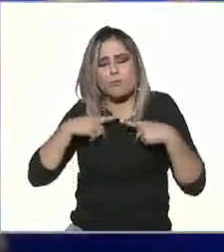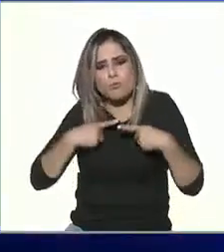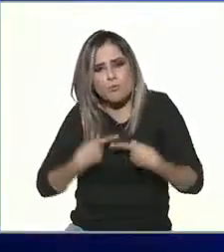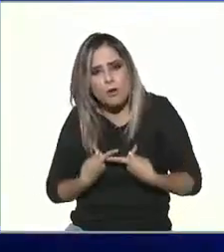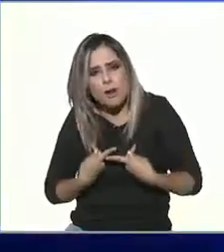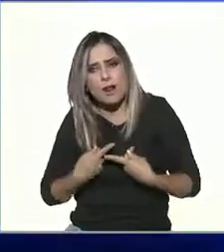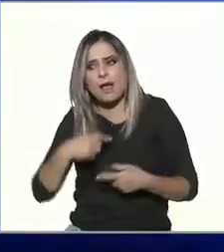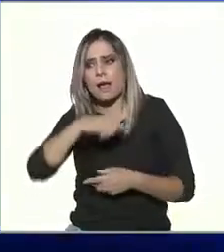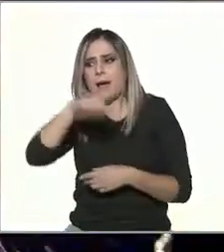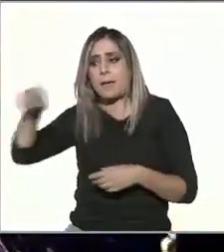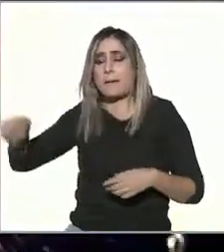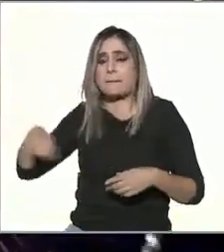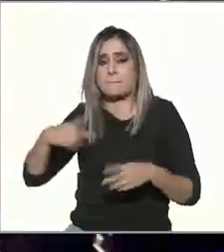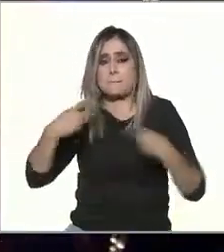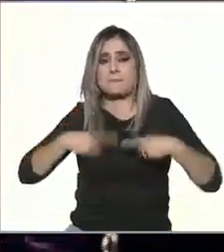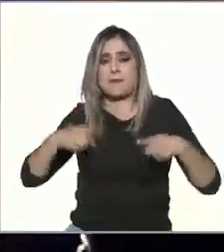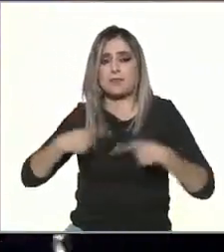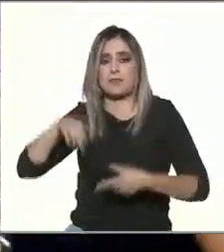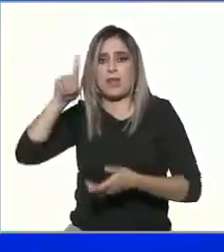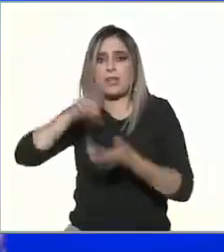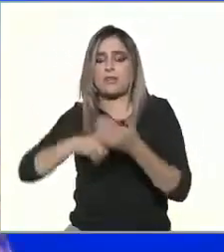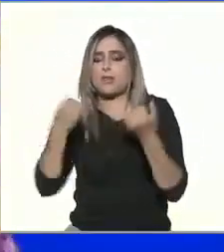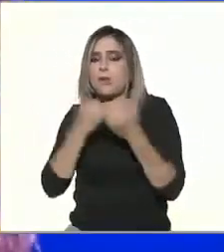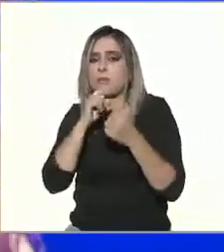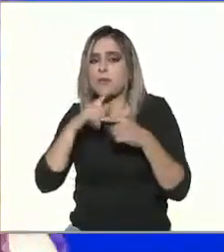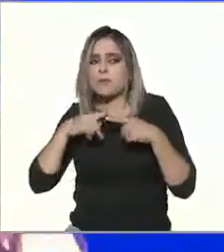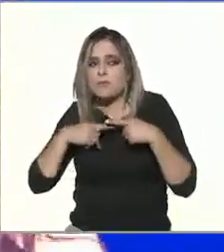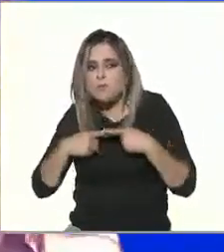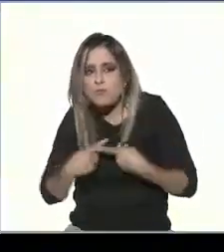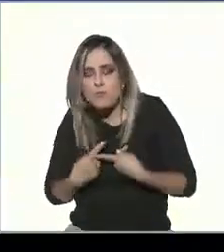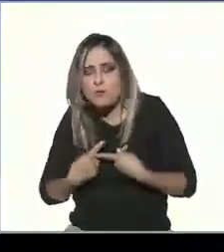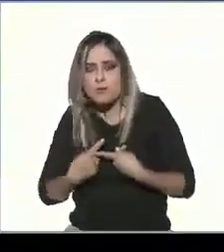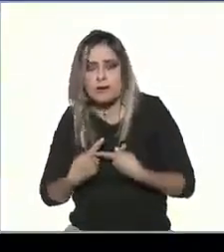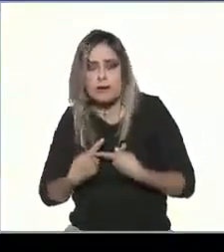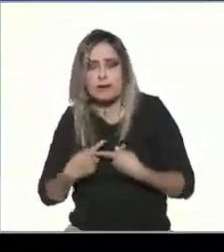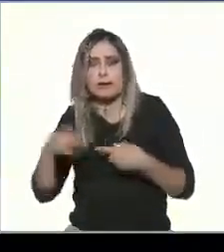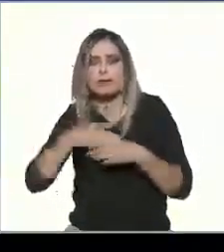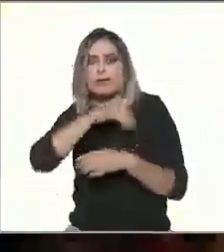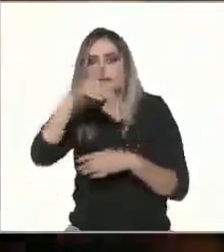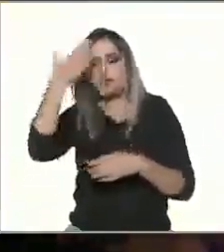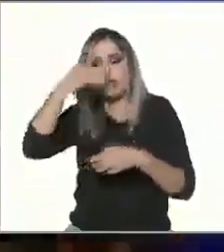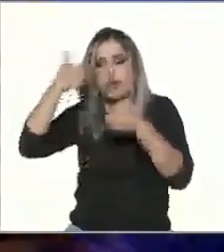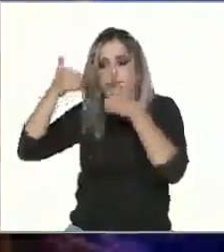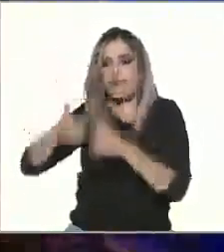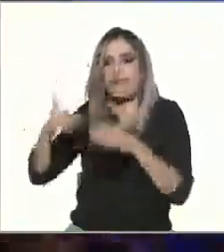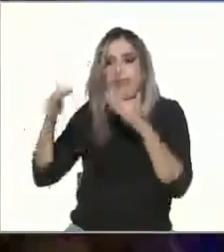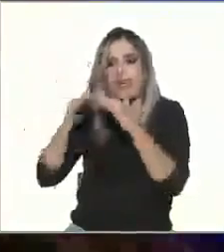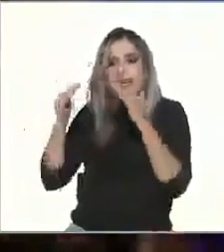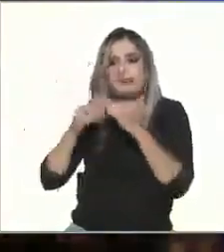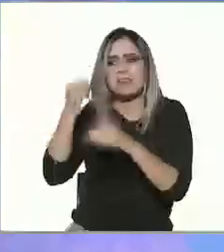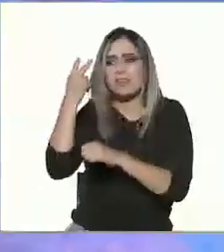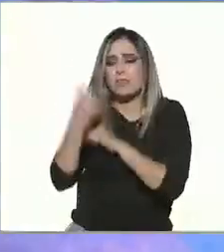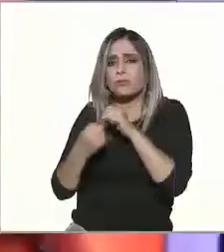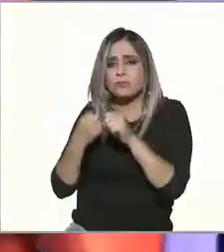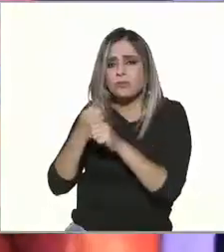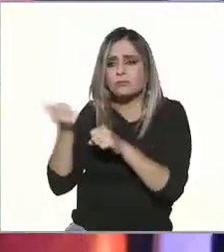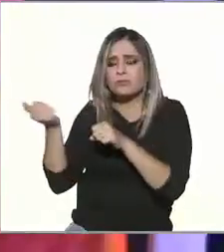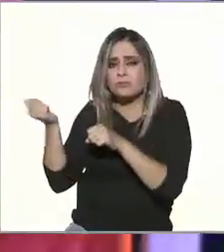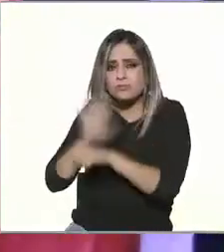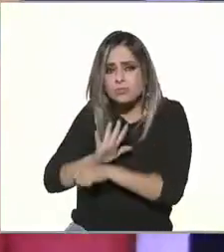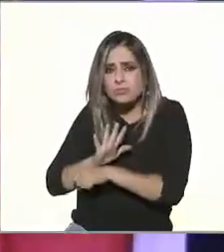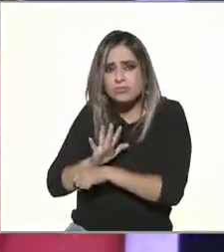la sociedad actual está demasiado vulnerable después de pasar un encierro después de al estar en una guerra